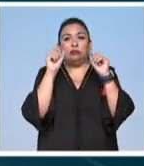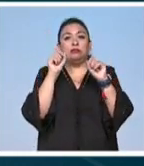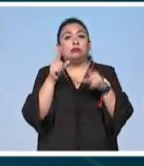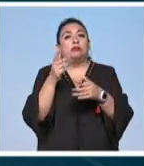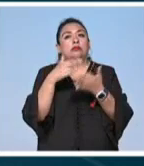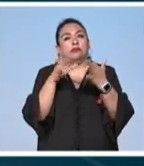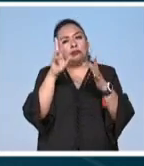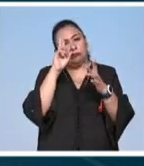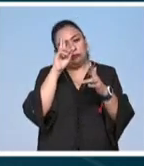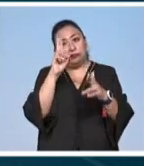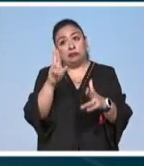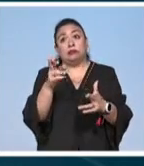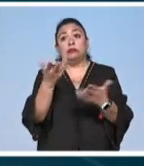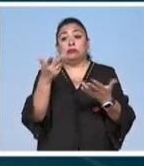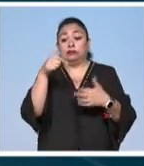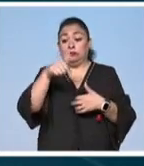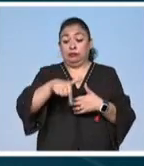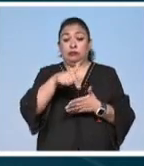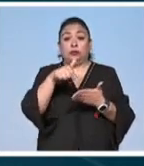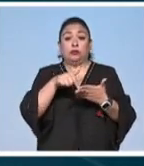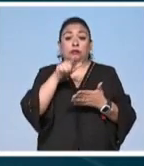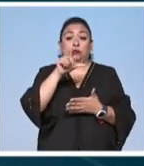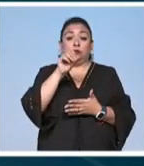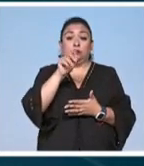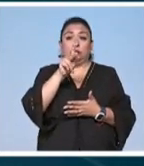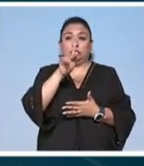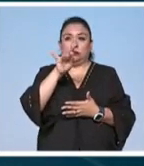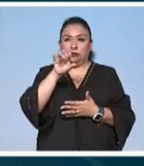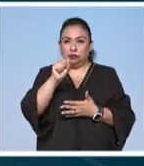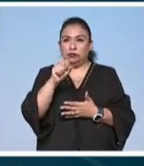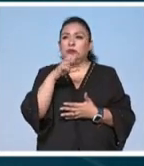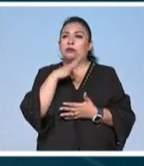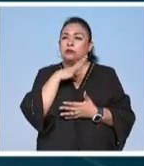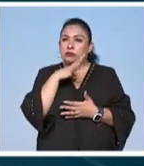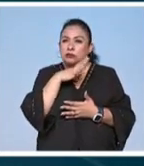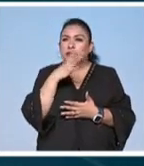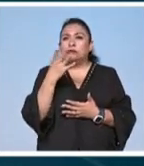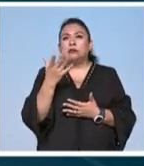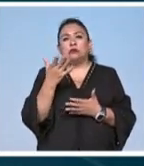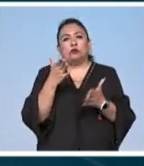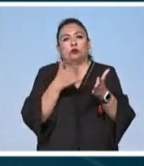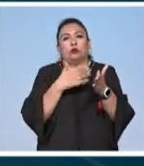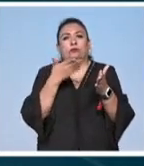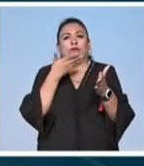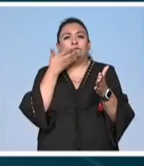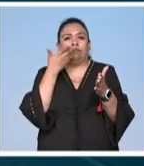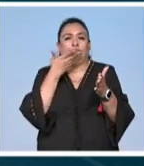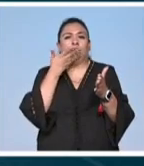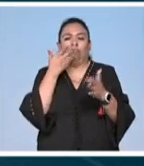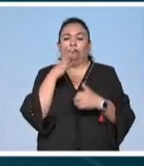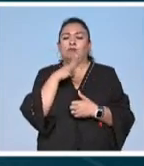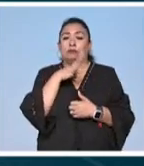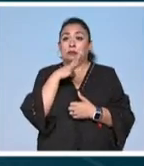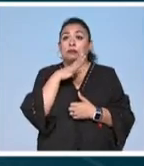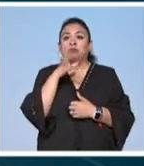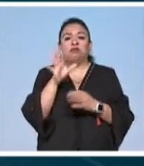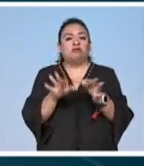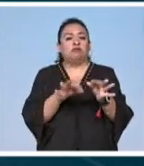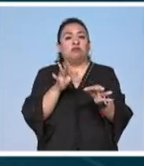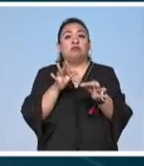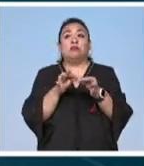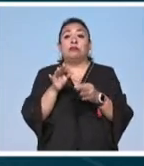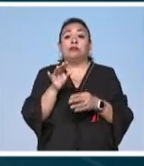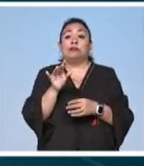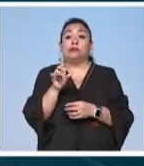todo nuestro respeto y aquí en los pinos estamos construyendo unas cocinas tradicionales que vamos a tener listas